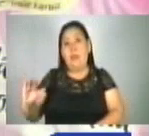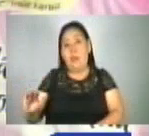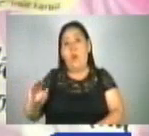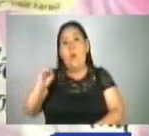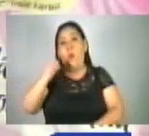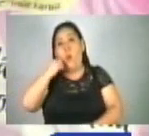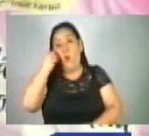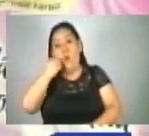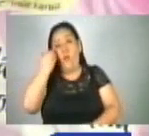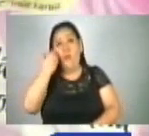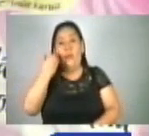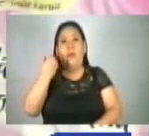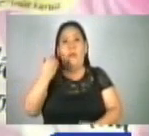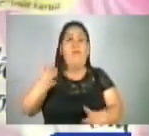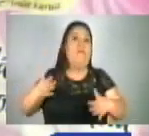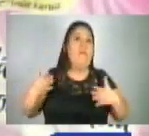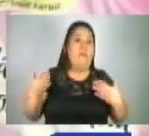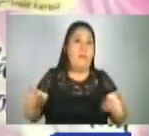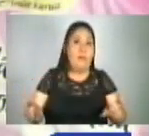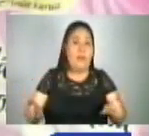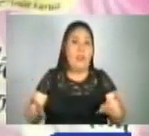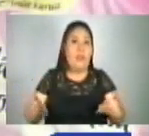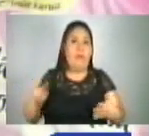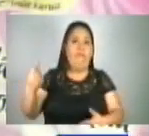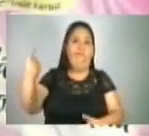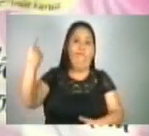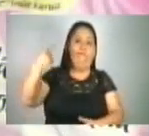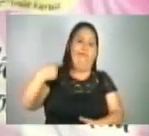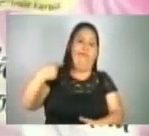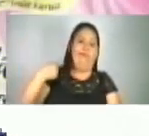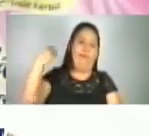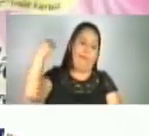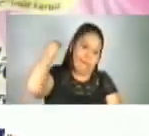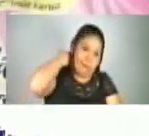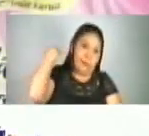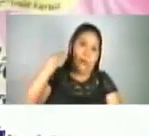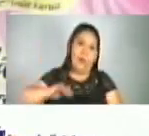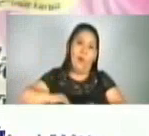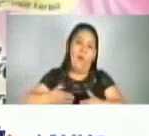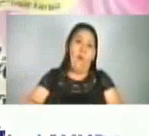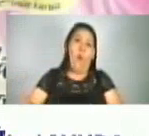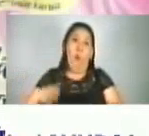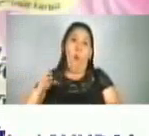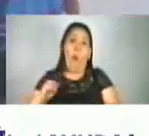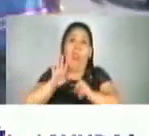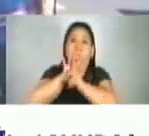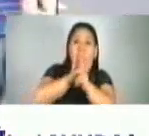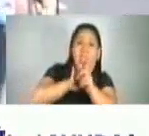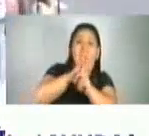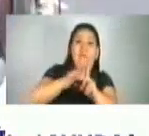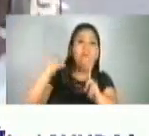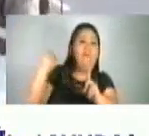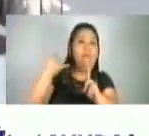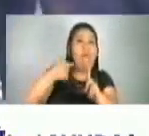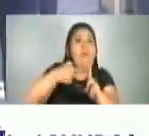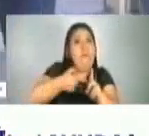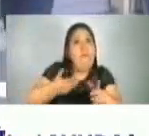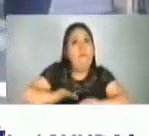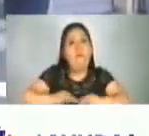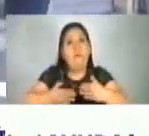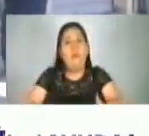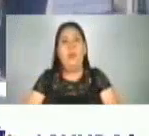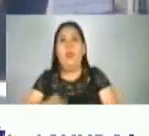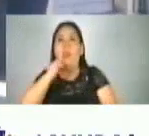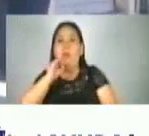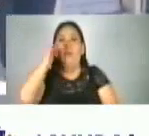pues estamos hablando de embarazos impuestos, de embarazos producto de violencia sexual. Algunas mujeres afirman que